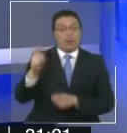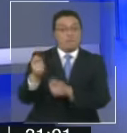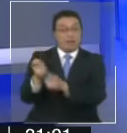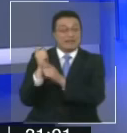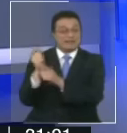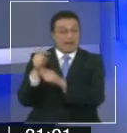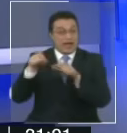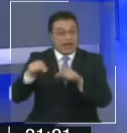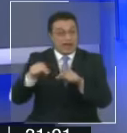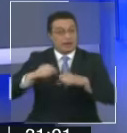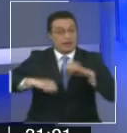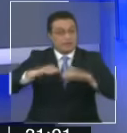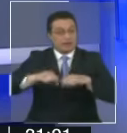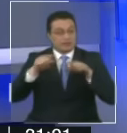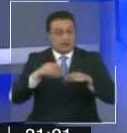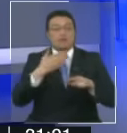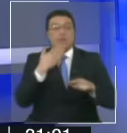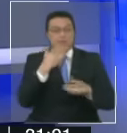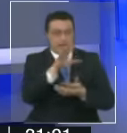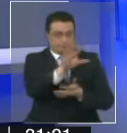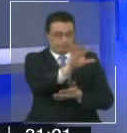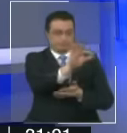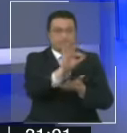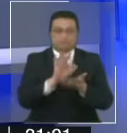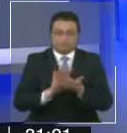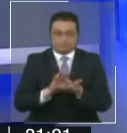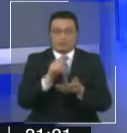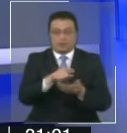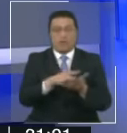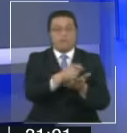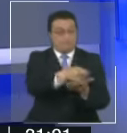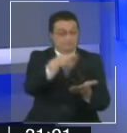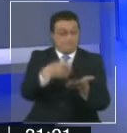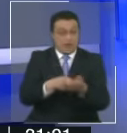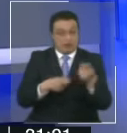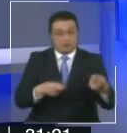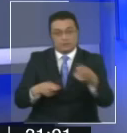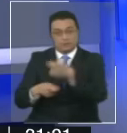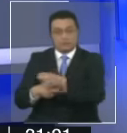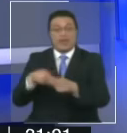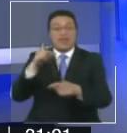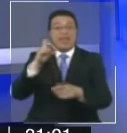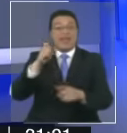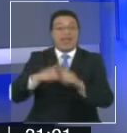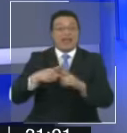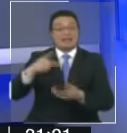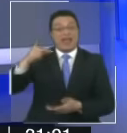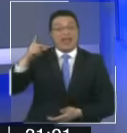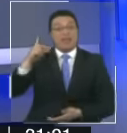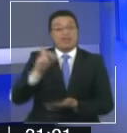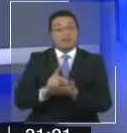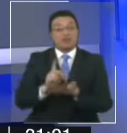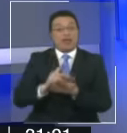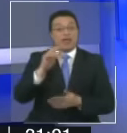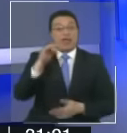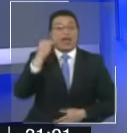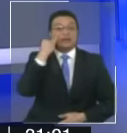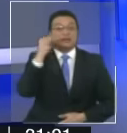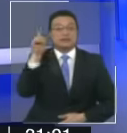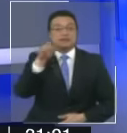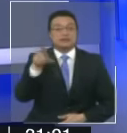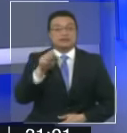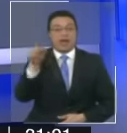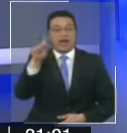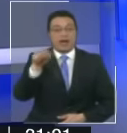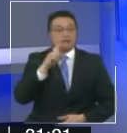Mujica, también formalizado y que habría pagado además a la ex diputada Marta Isassi. No se trata